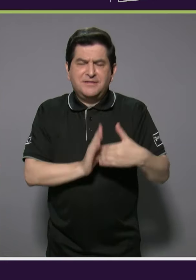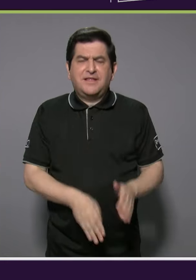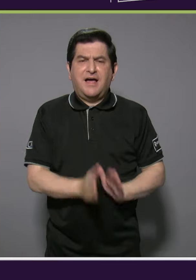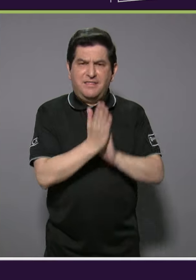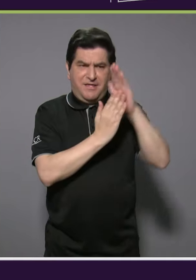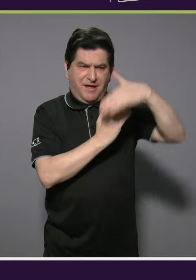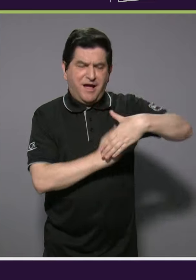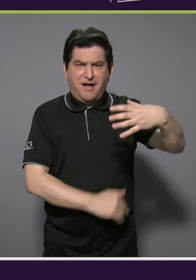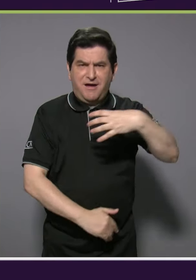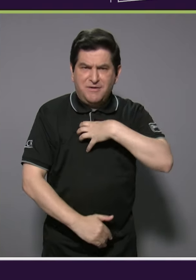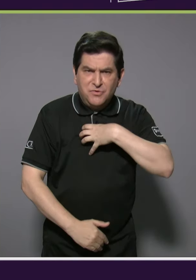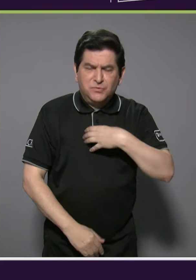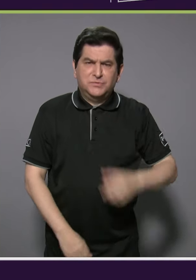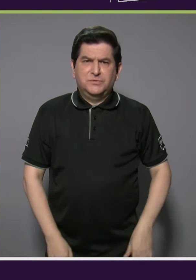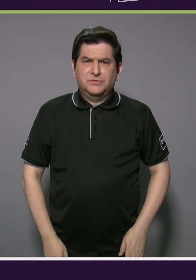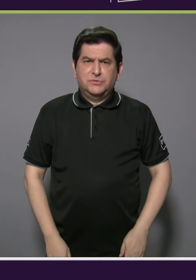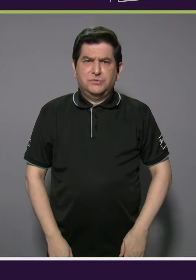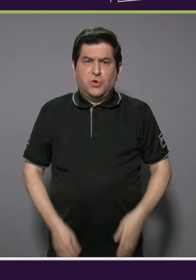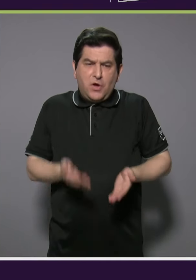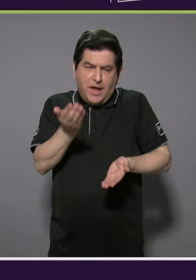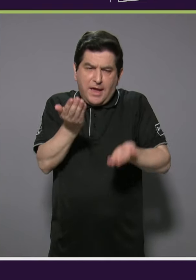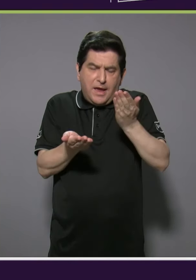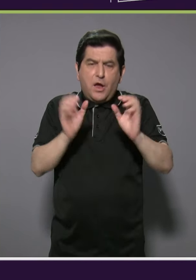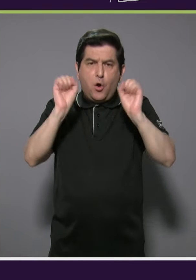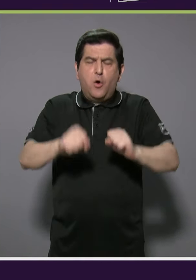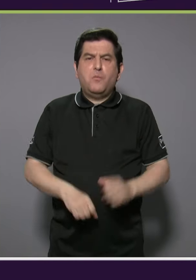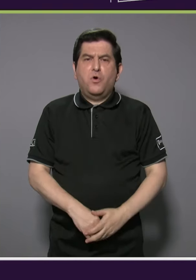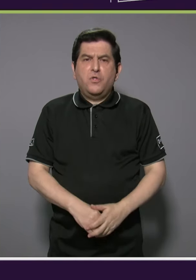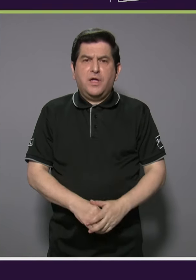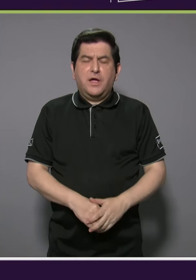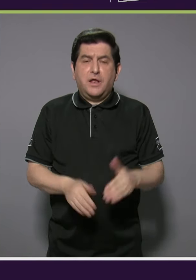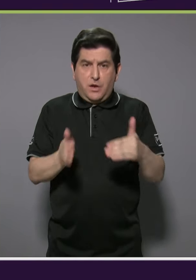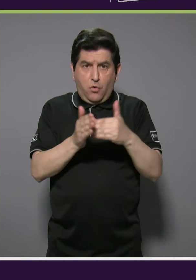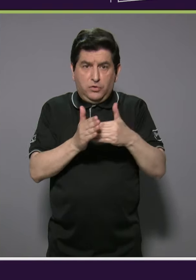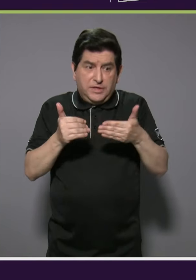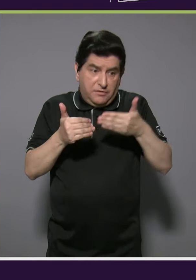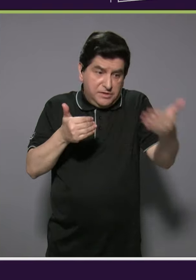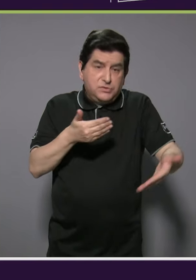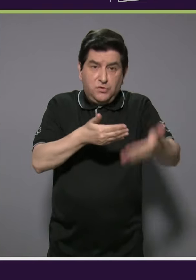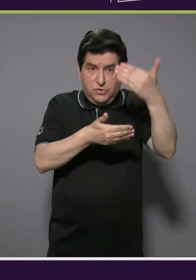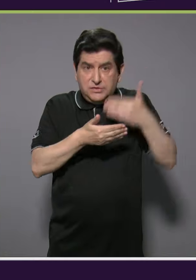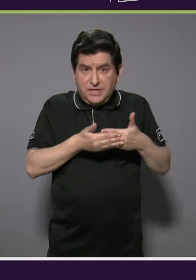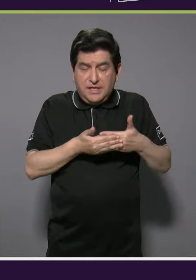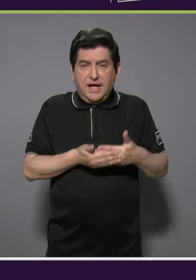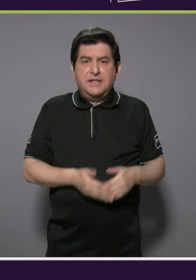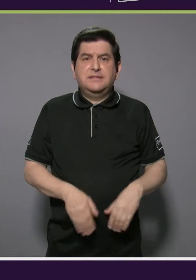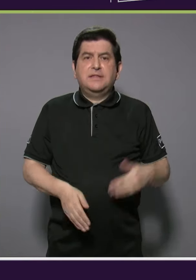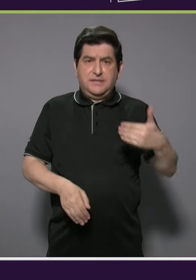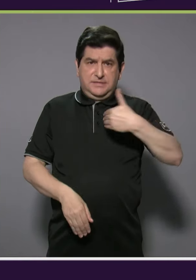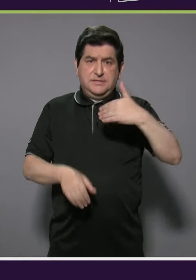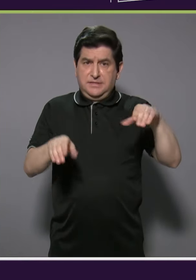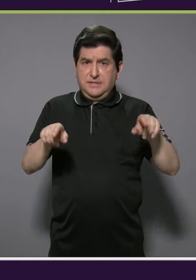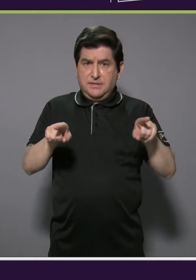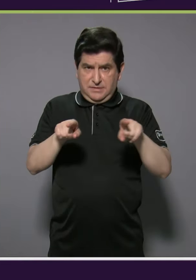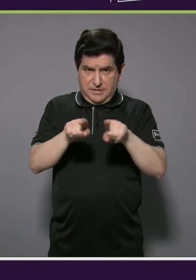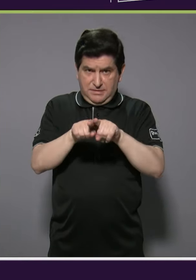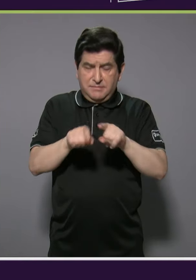patrimonial, si hay alguna forma de compensar o de que recupera algunos de esos bienes. Ok, sí, eso va a depender